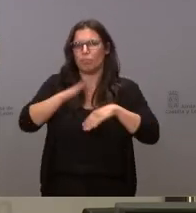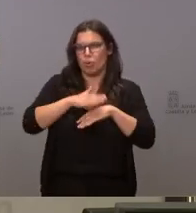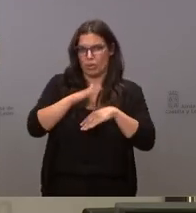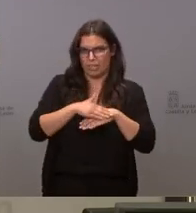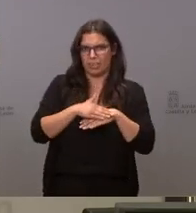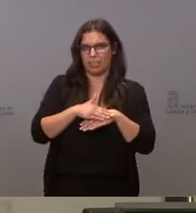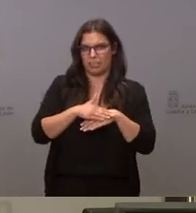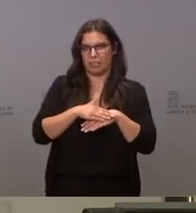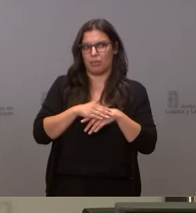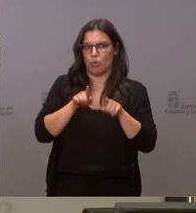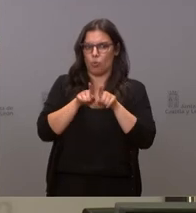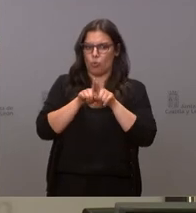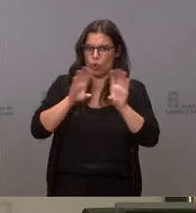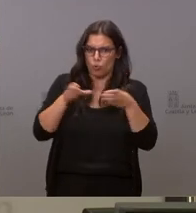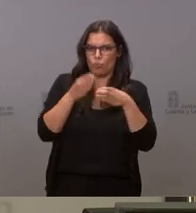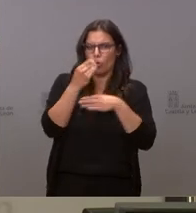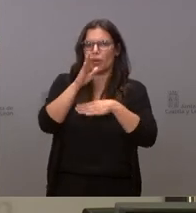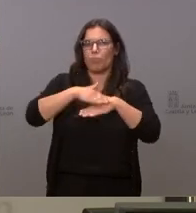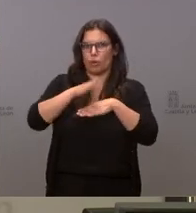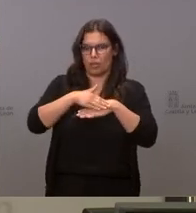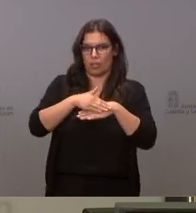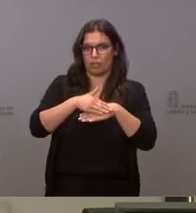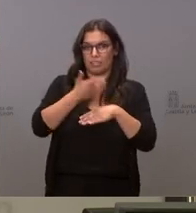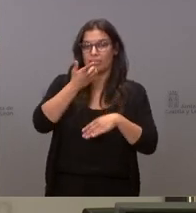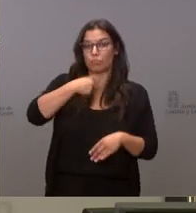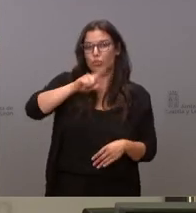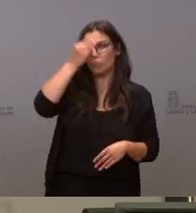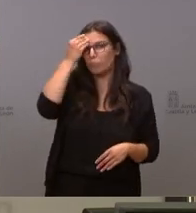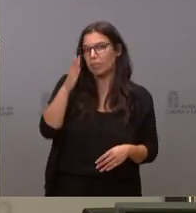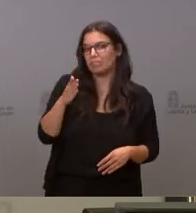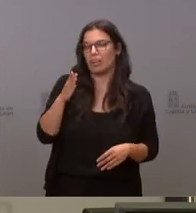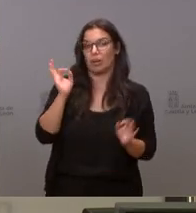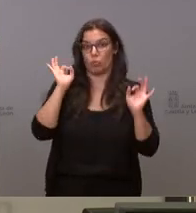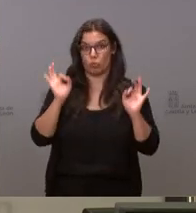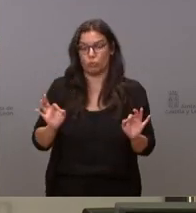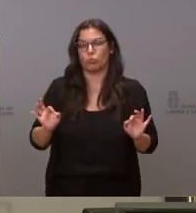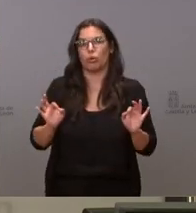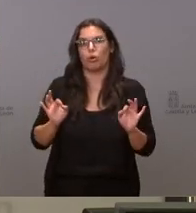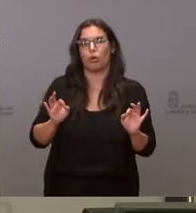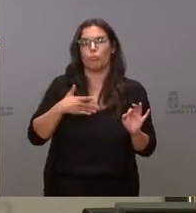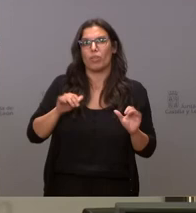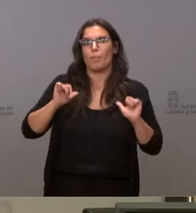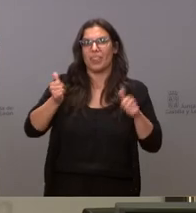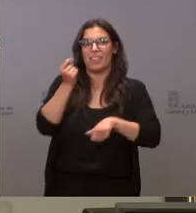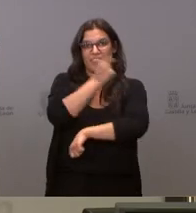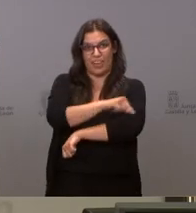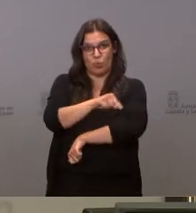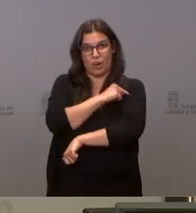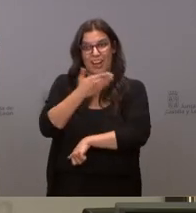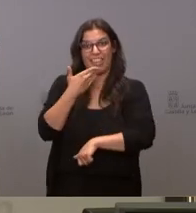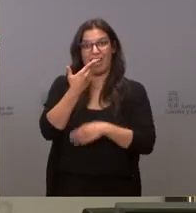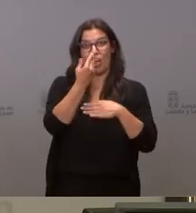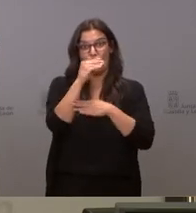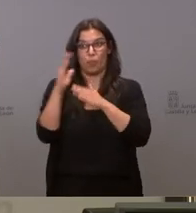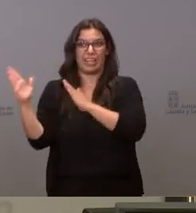el grupo de jóvenes si en ningún momento se han planteado precisamente el que se pueda empezar a vacunar a este grupo y se